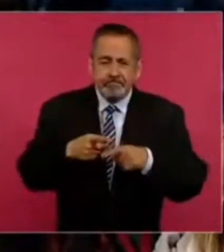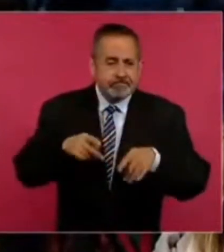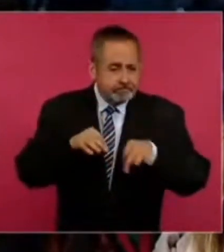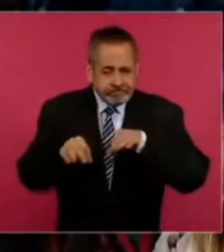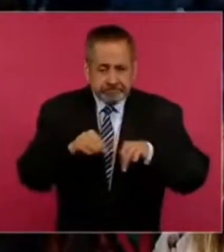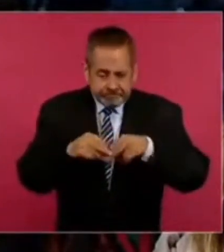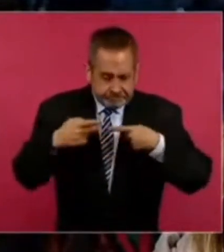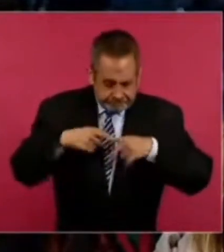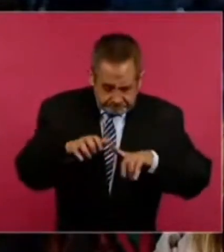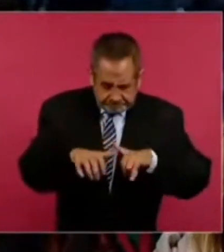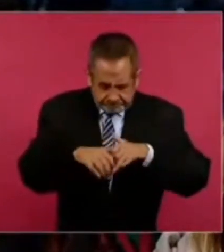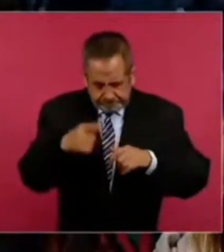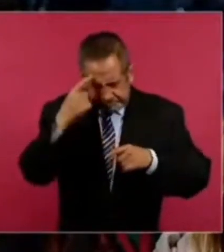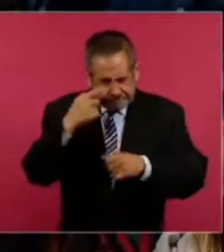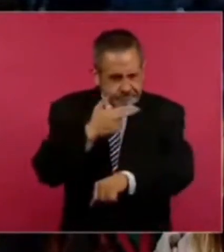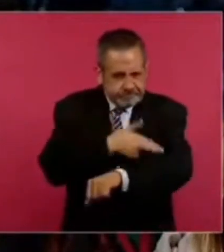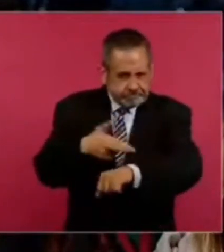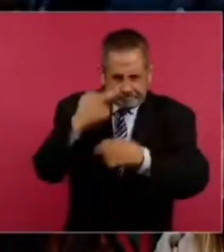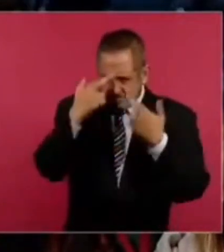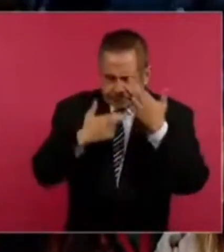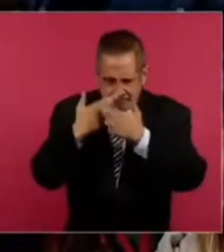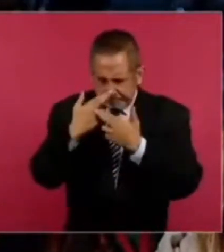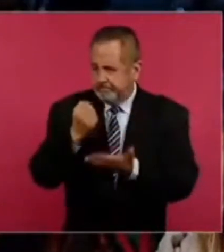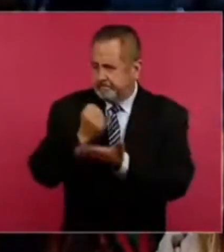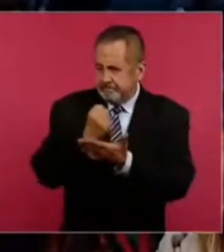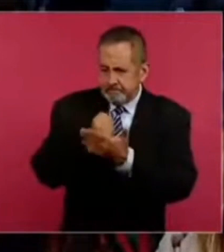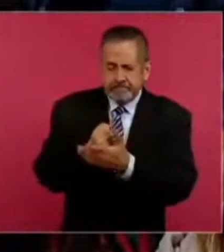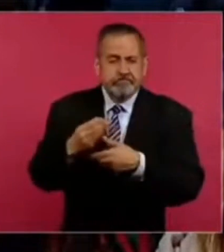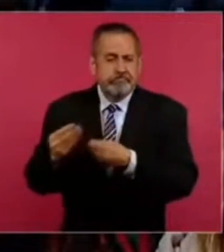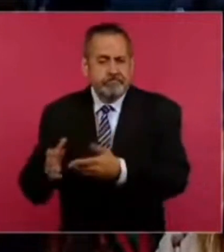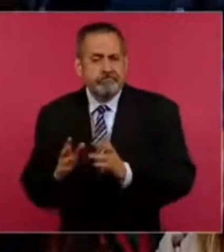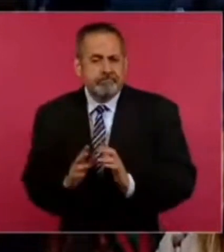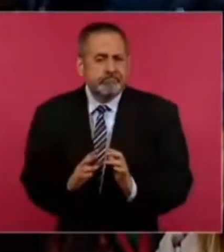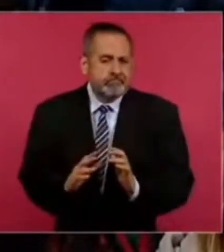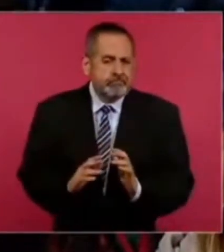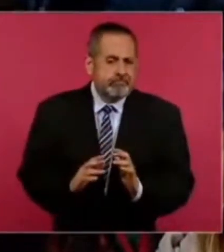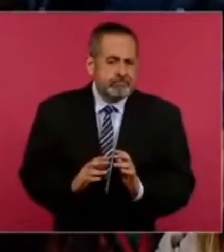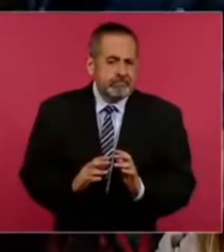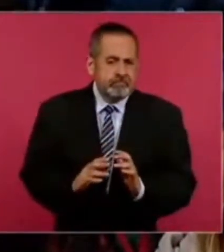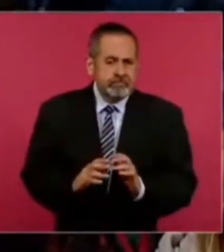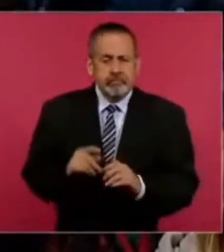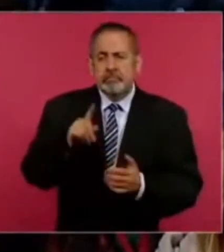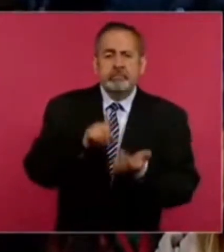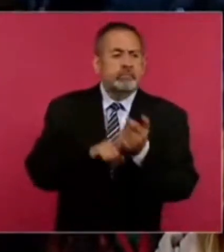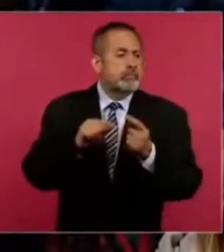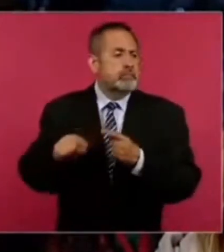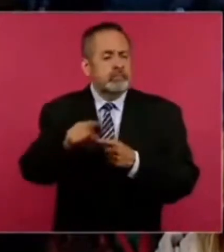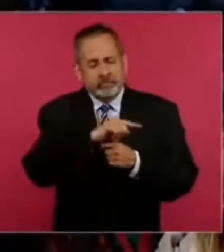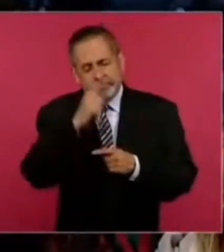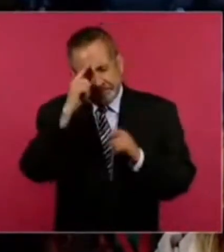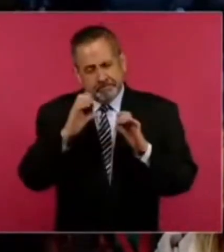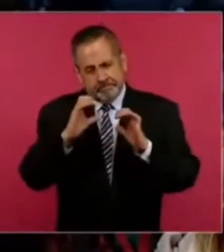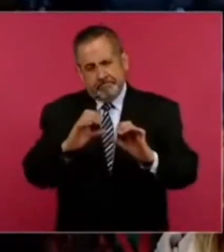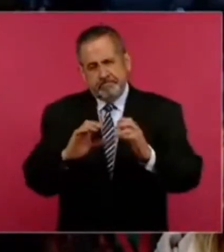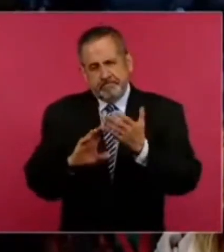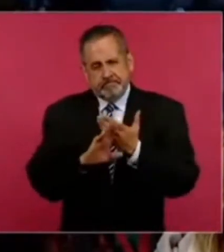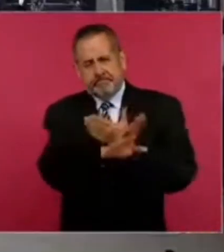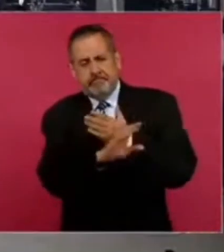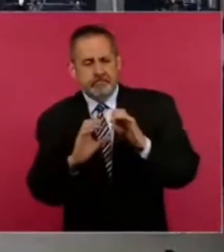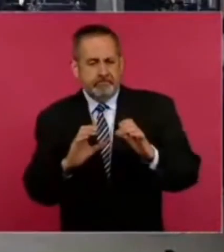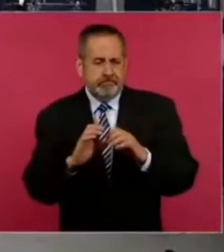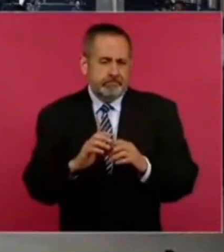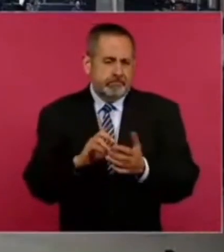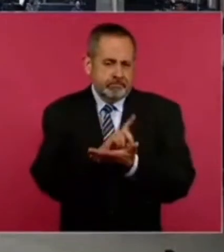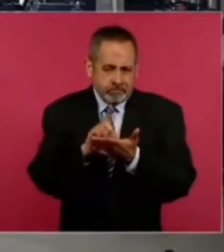en los puntos tácticos, que se entiende que a lo mejor no quieren que pasen drogas o armamento, se